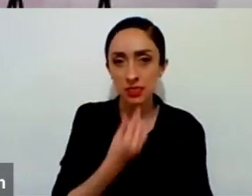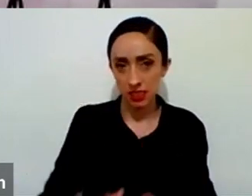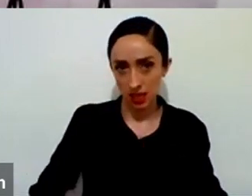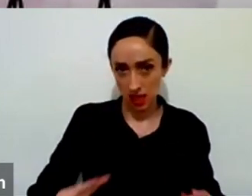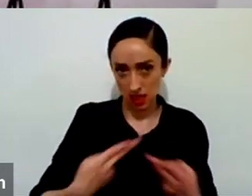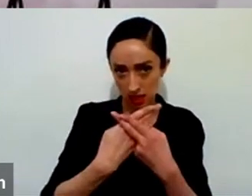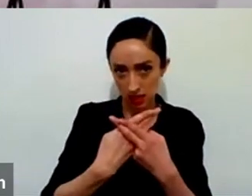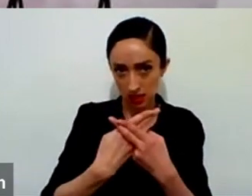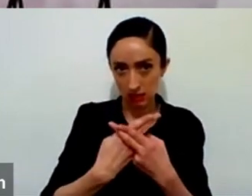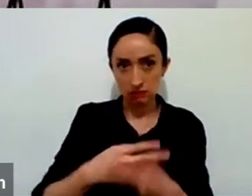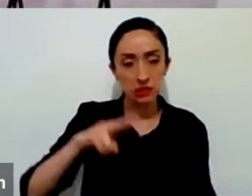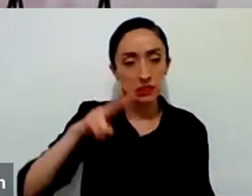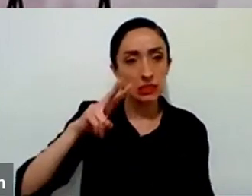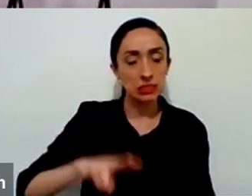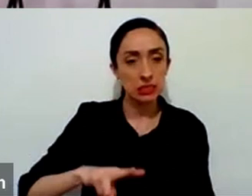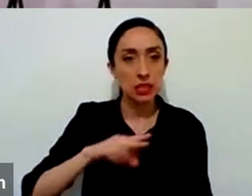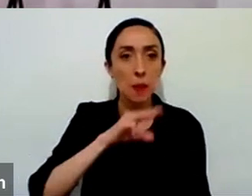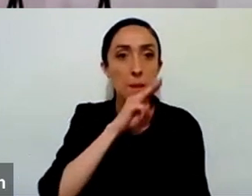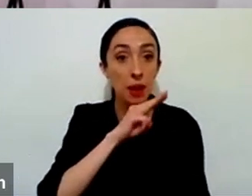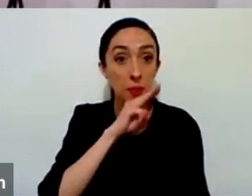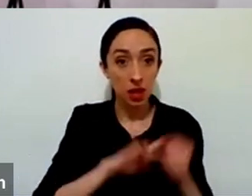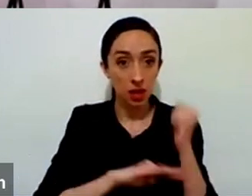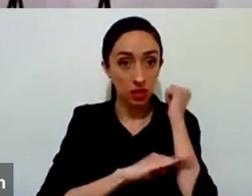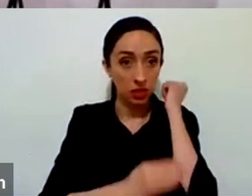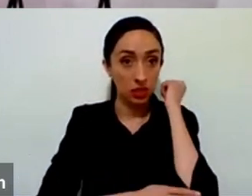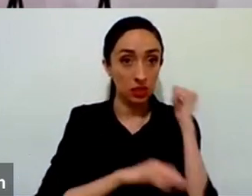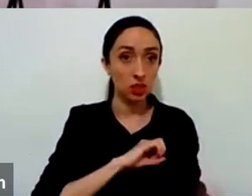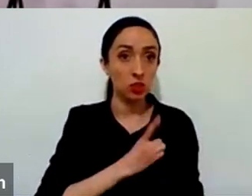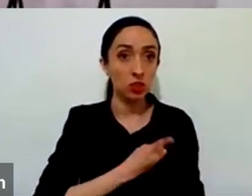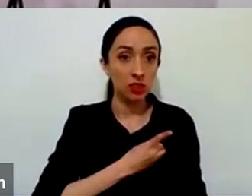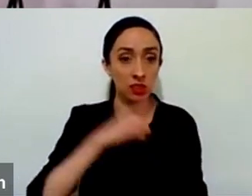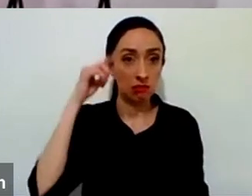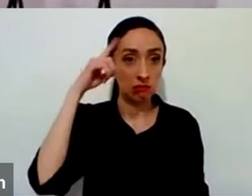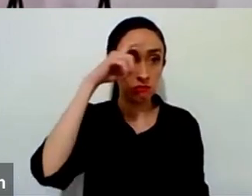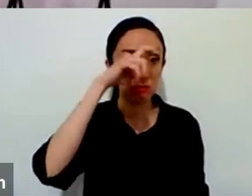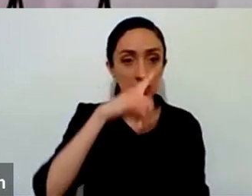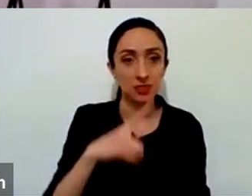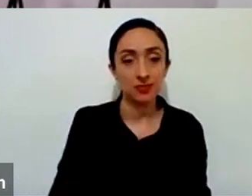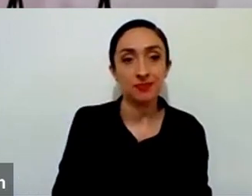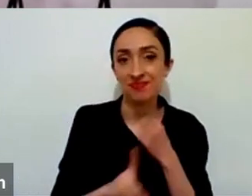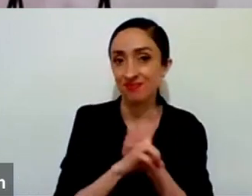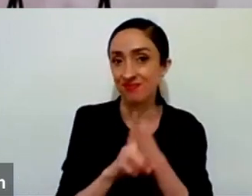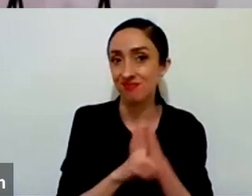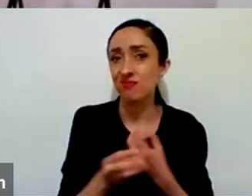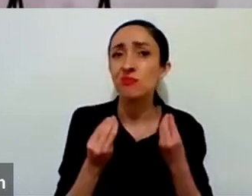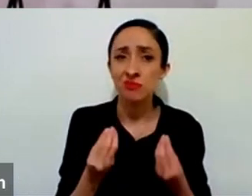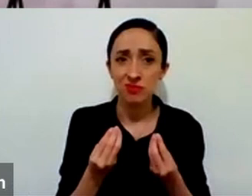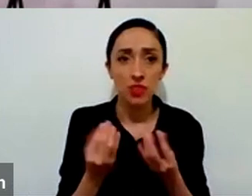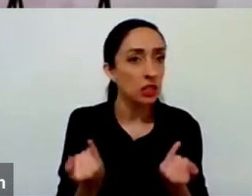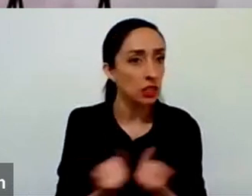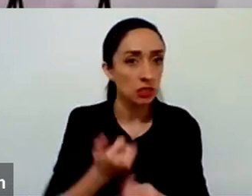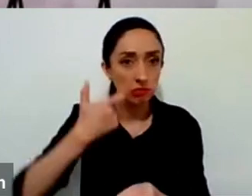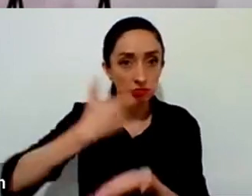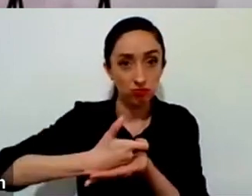altísimos la niña nació antes de tiempo y llegó pues